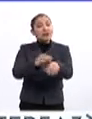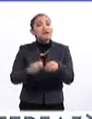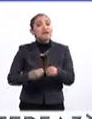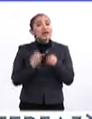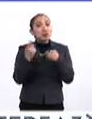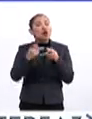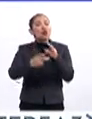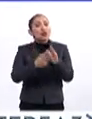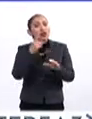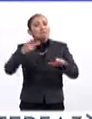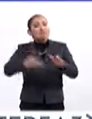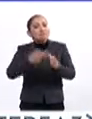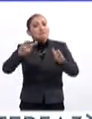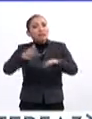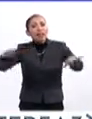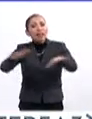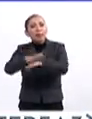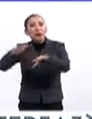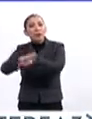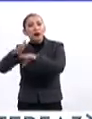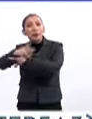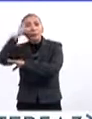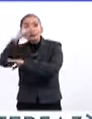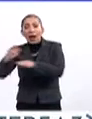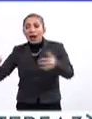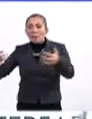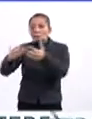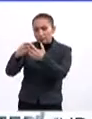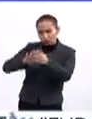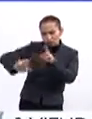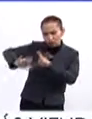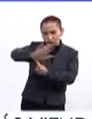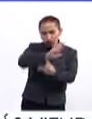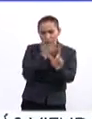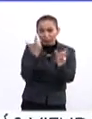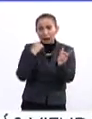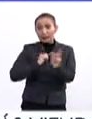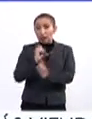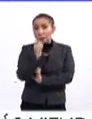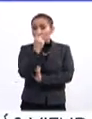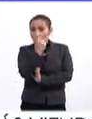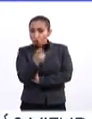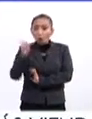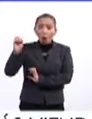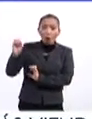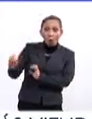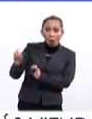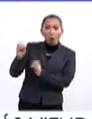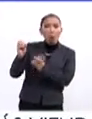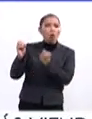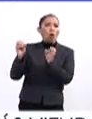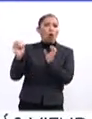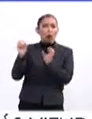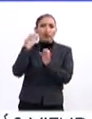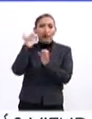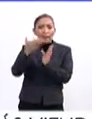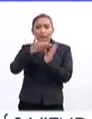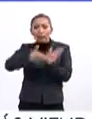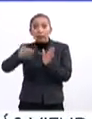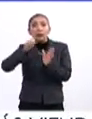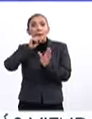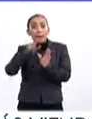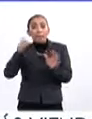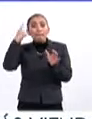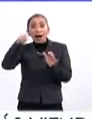que estar constantemente transformándose para adaptarse no solo a las condiciones del siglo XXI y de las épocas,